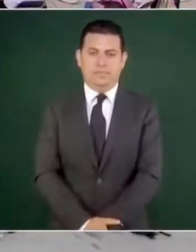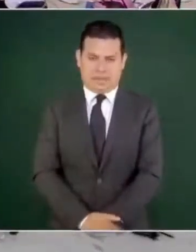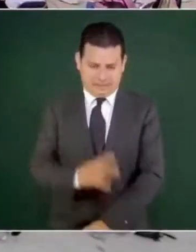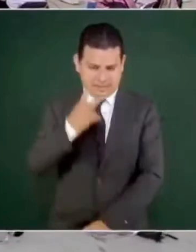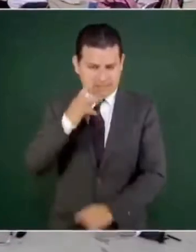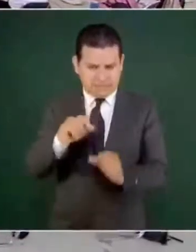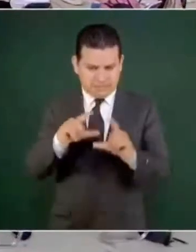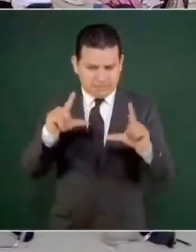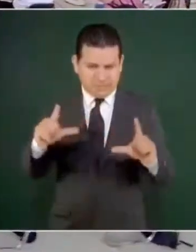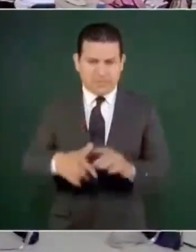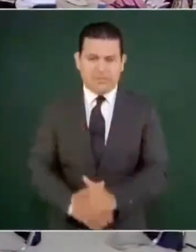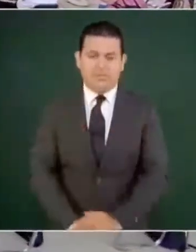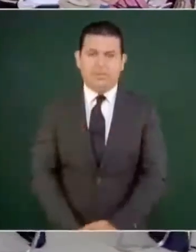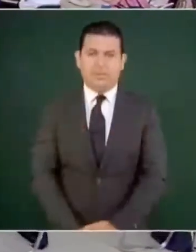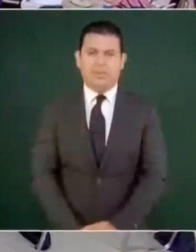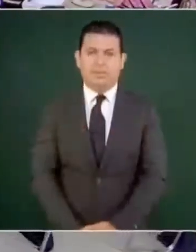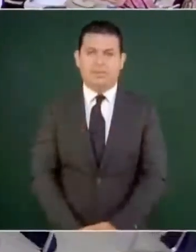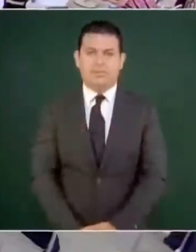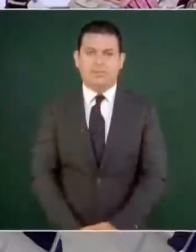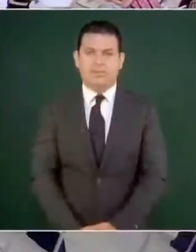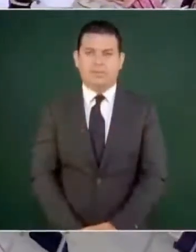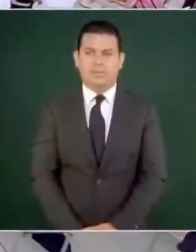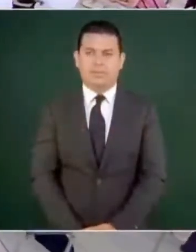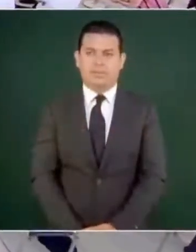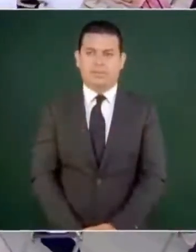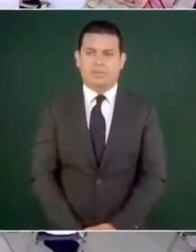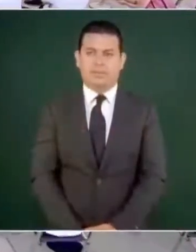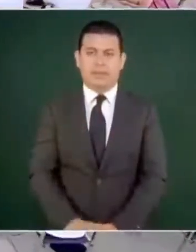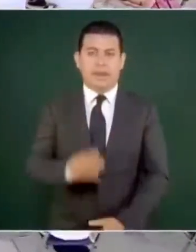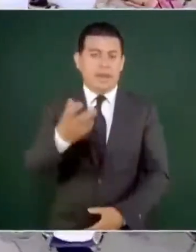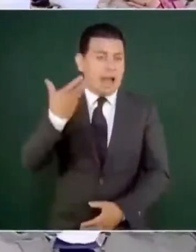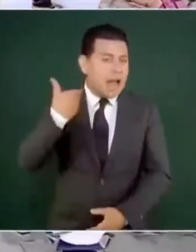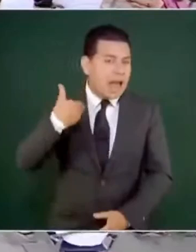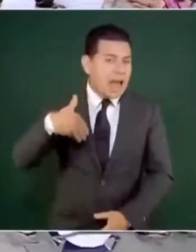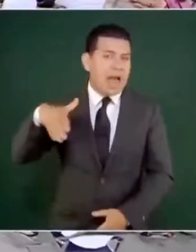Tal vez era antes, ahora son